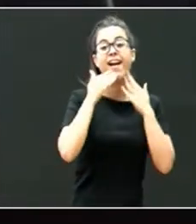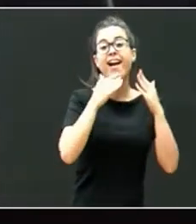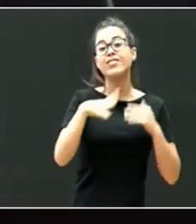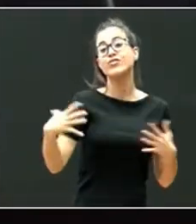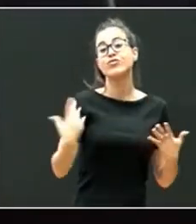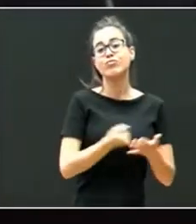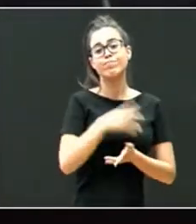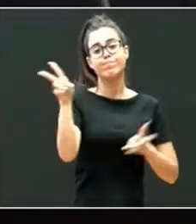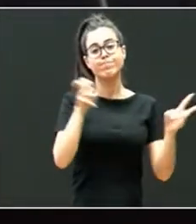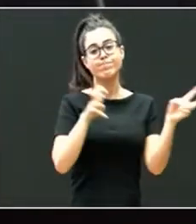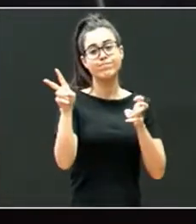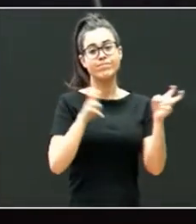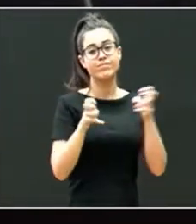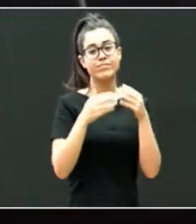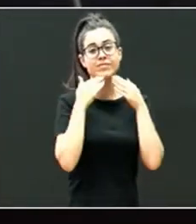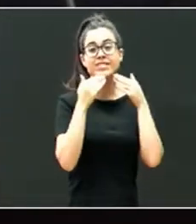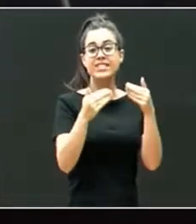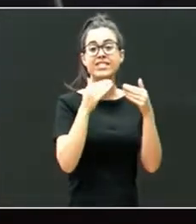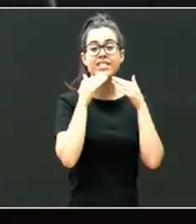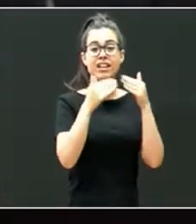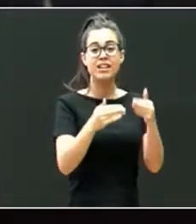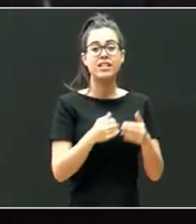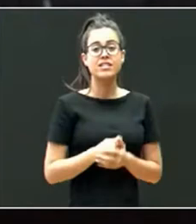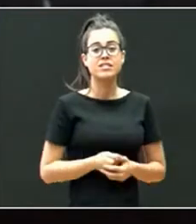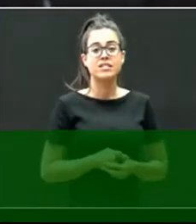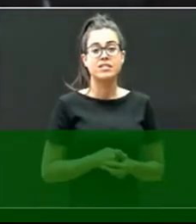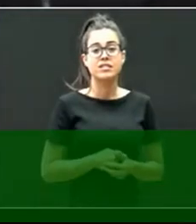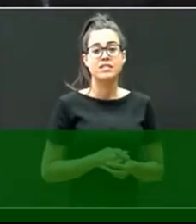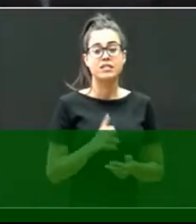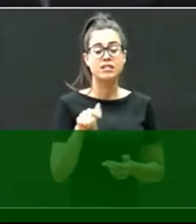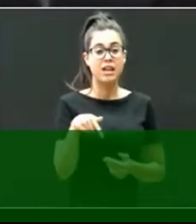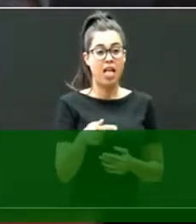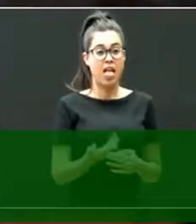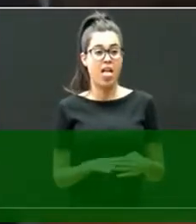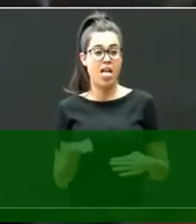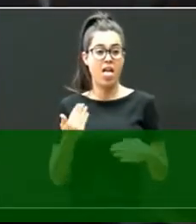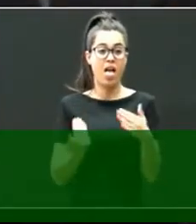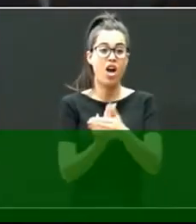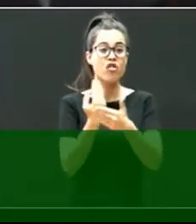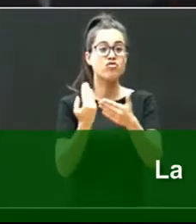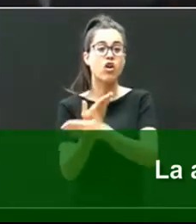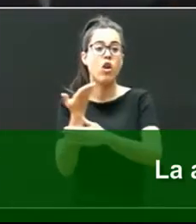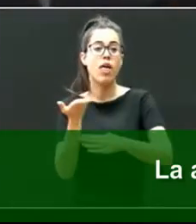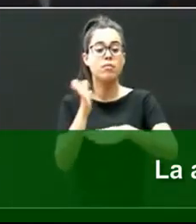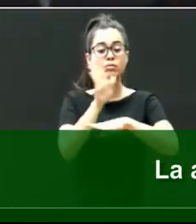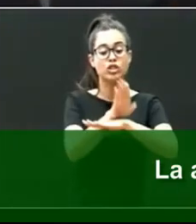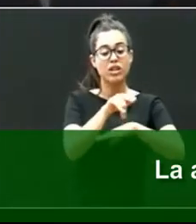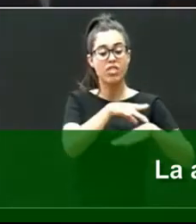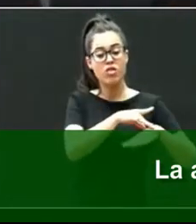acudir a la jornada de presentación de esta guía.